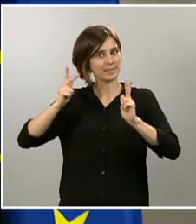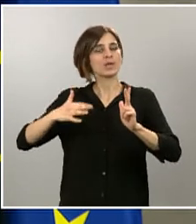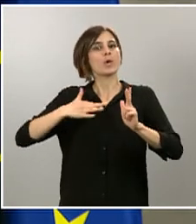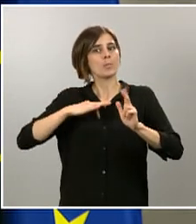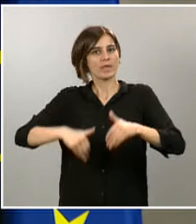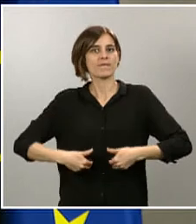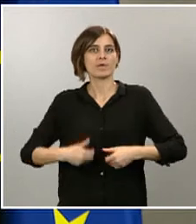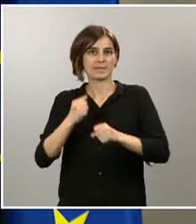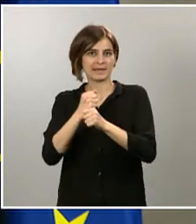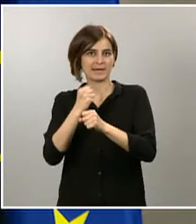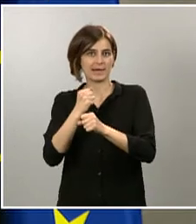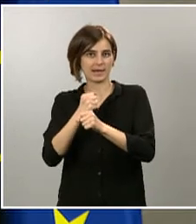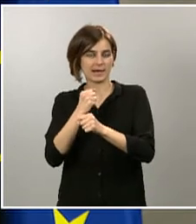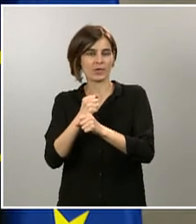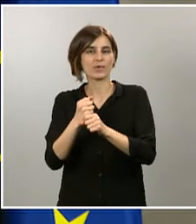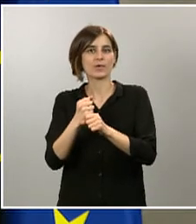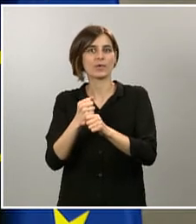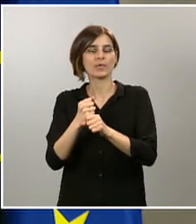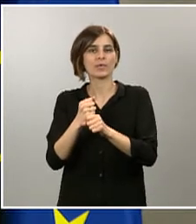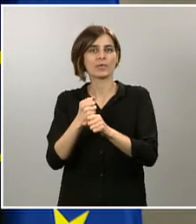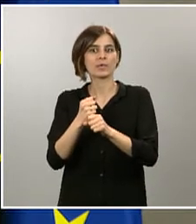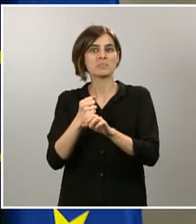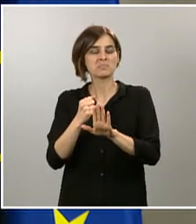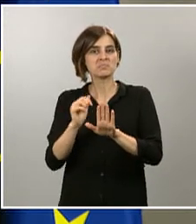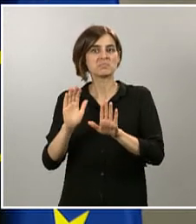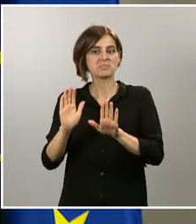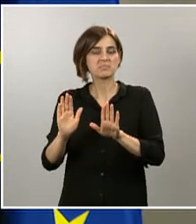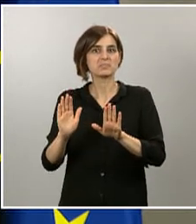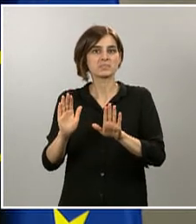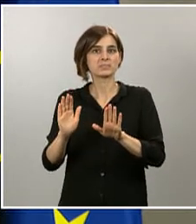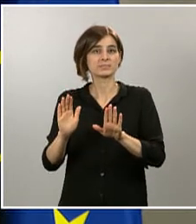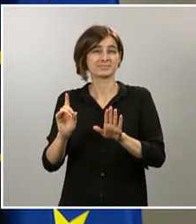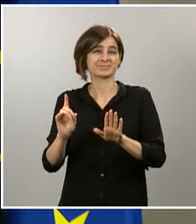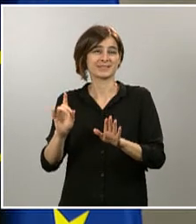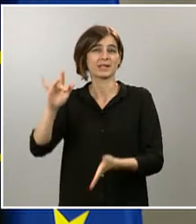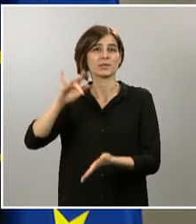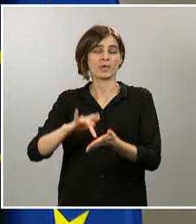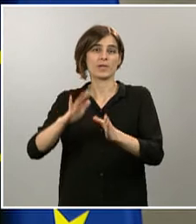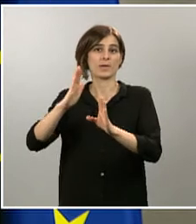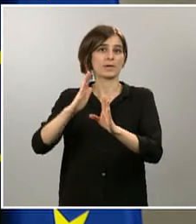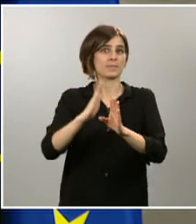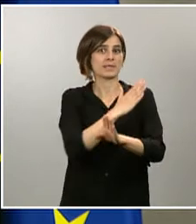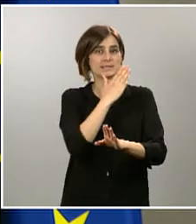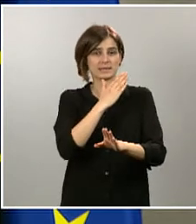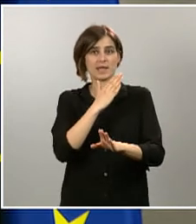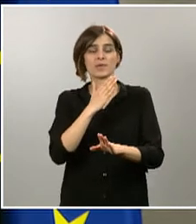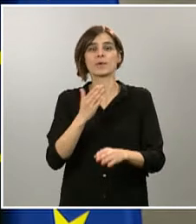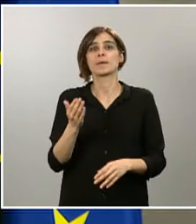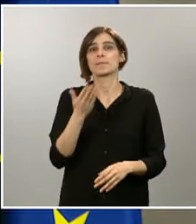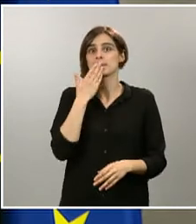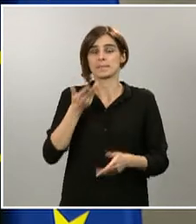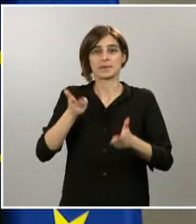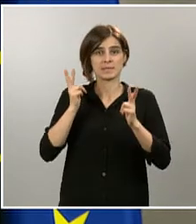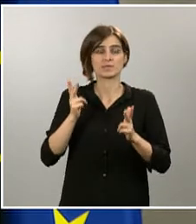que se ha recuperado al concluir la temporalidad del permiso obligatorio retribuido recuperable, que, como ustedes